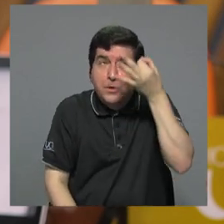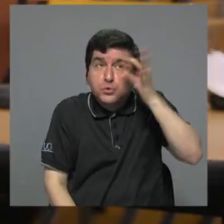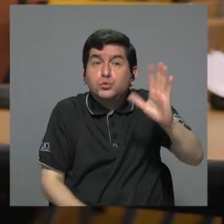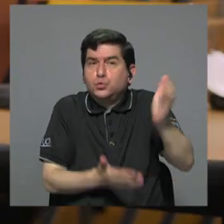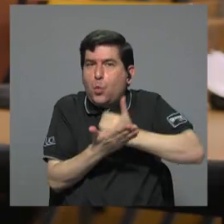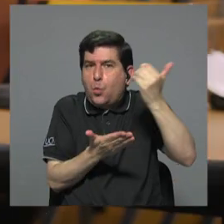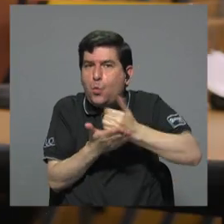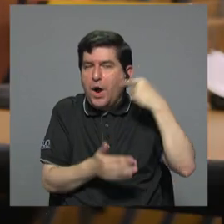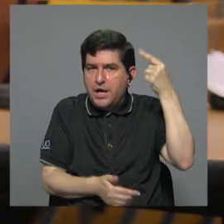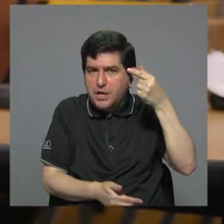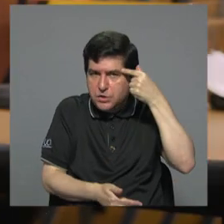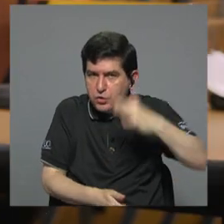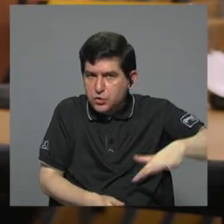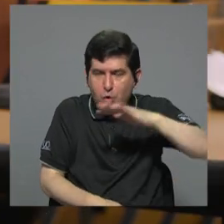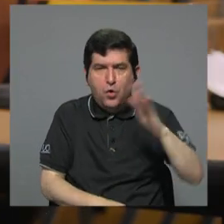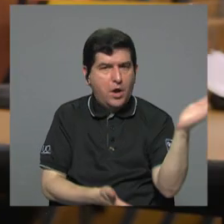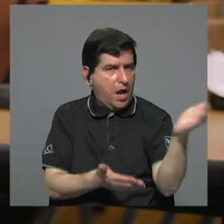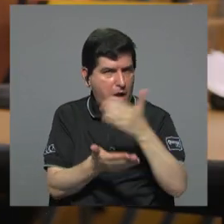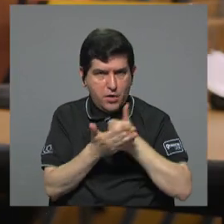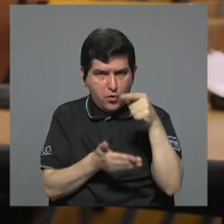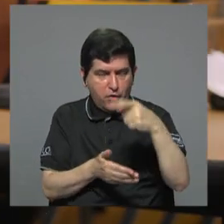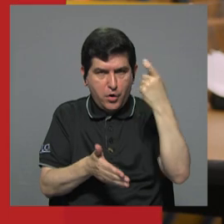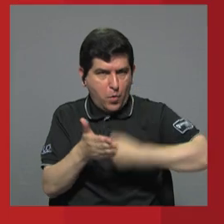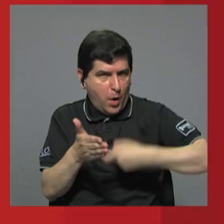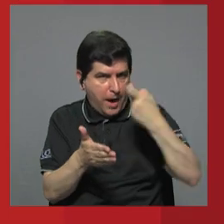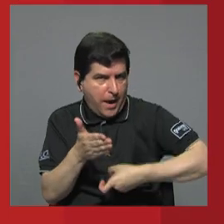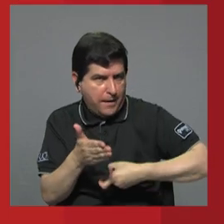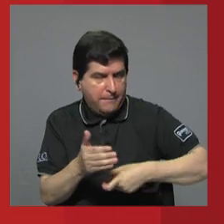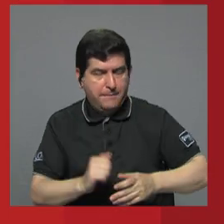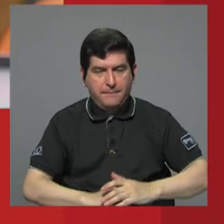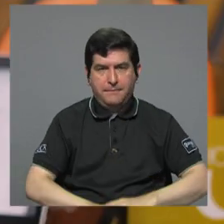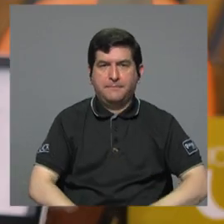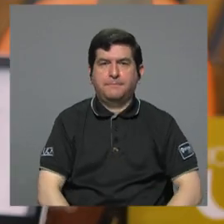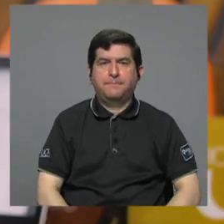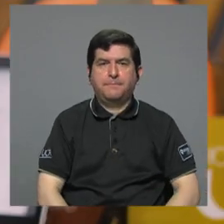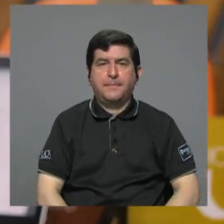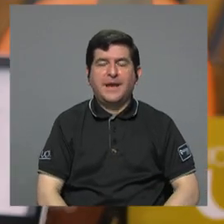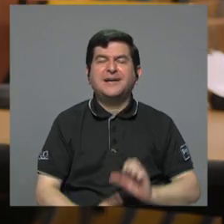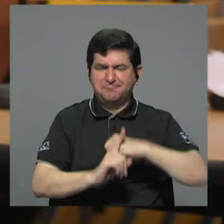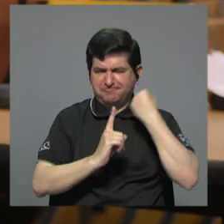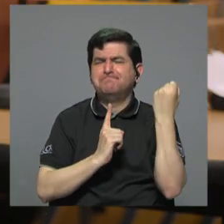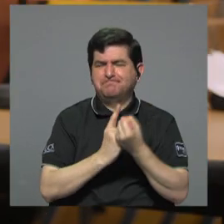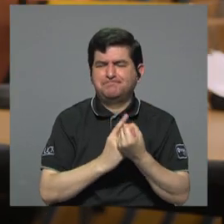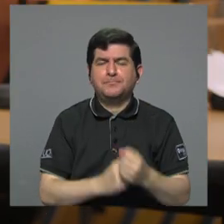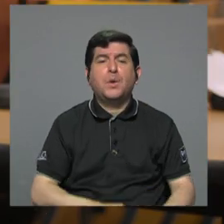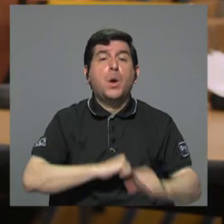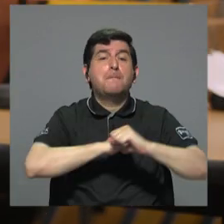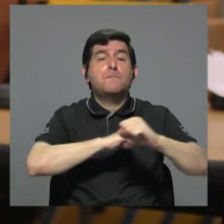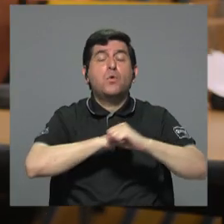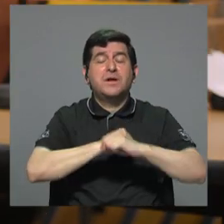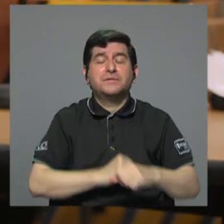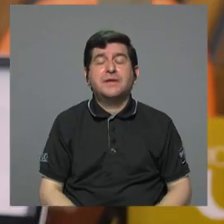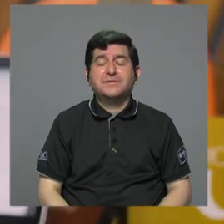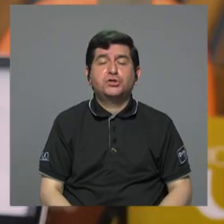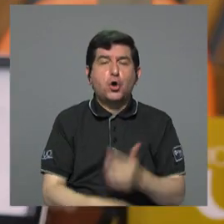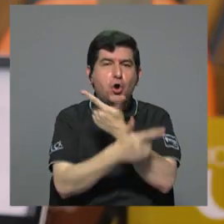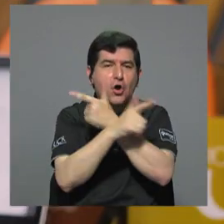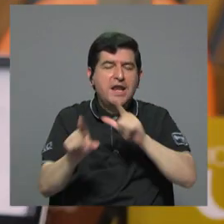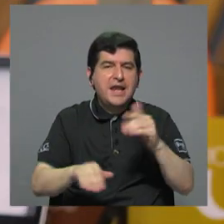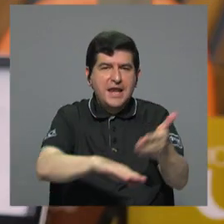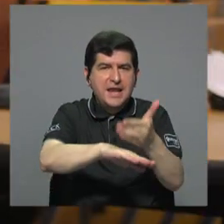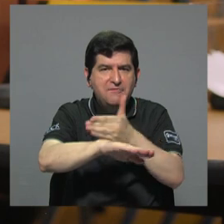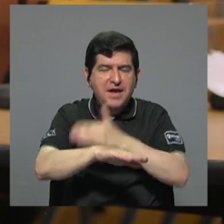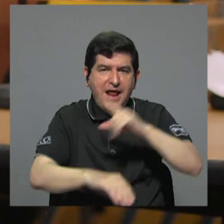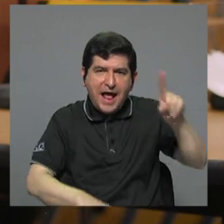ahorros para el estado por no cobrar esos tributos así está el asunto la publicidad del liberal progresista ofrece